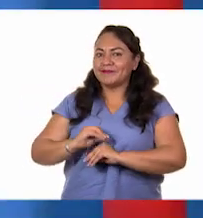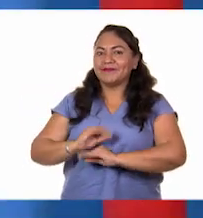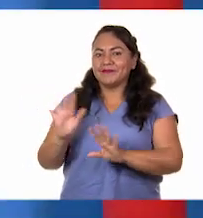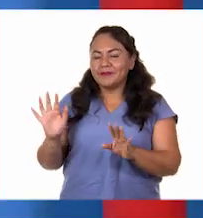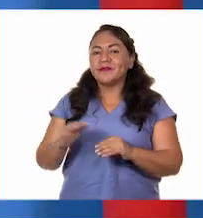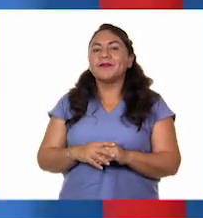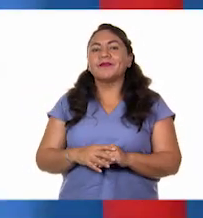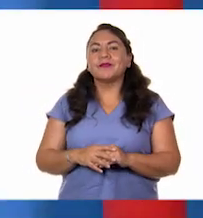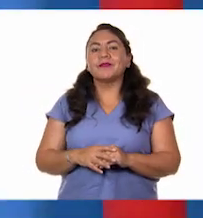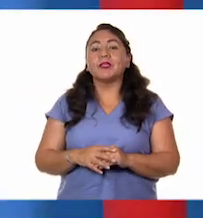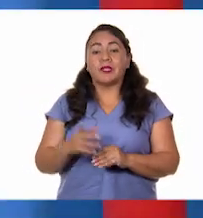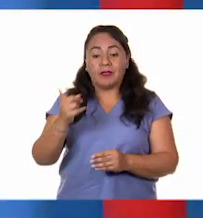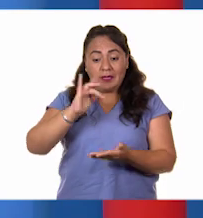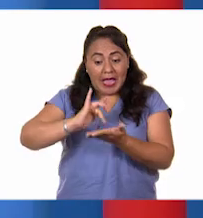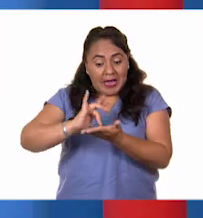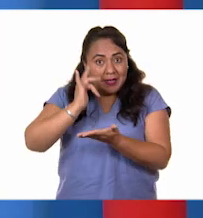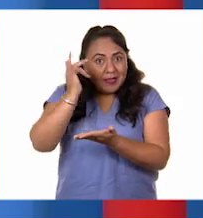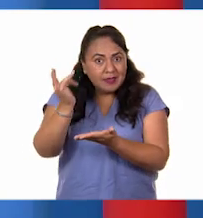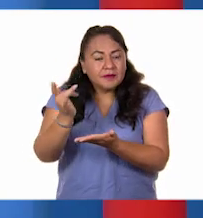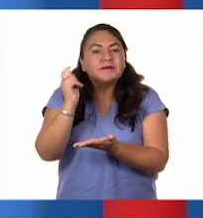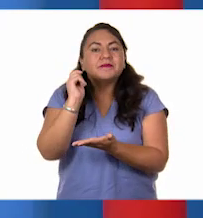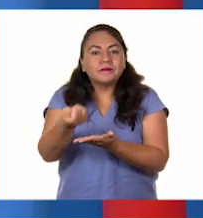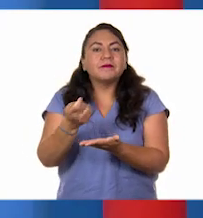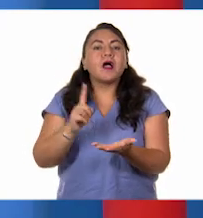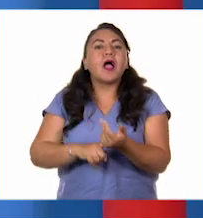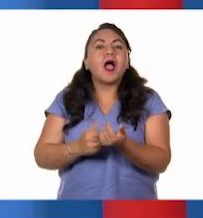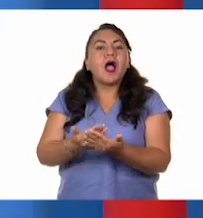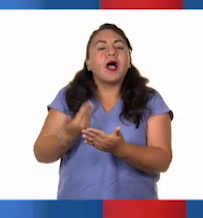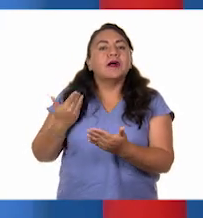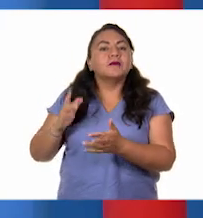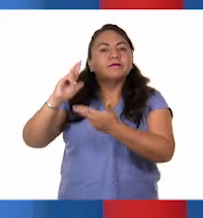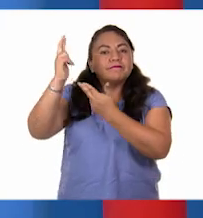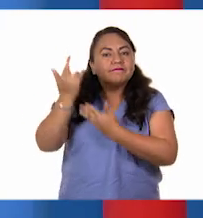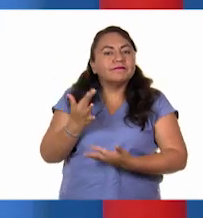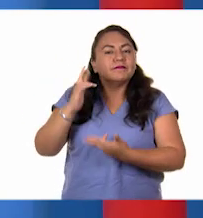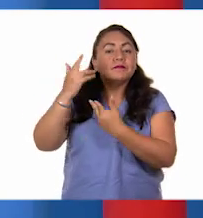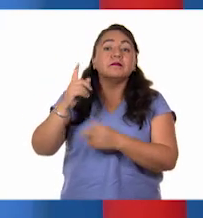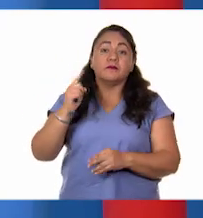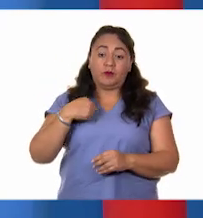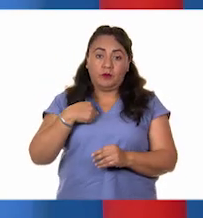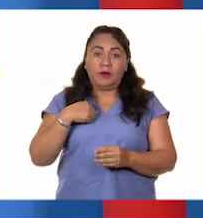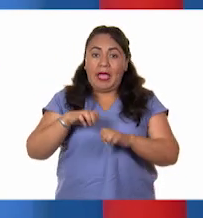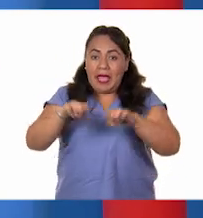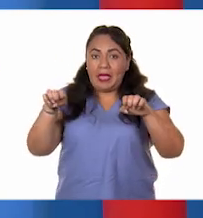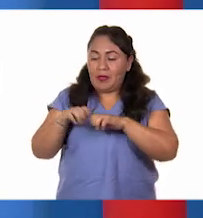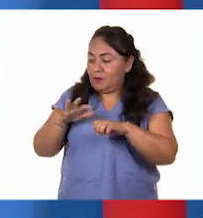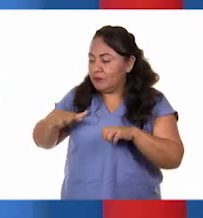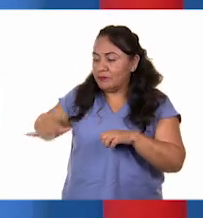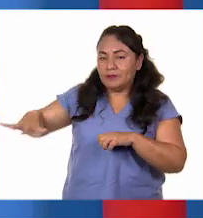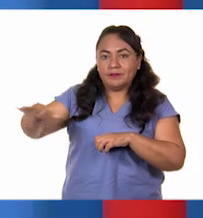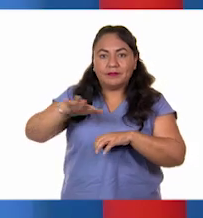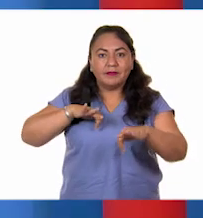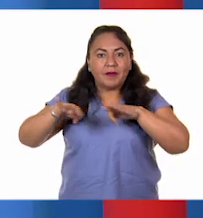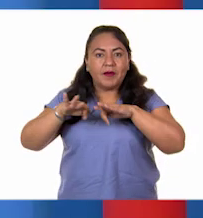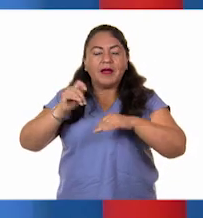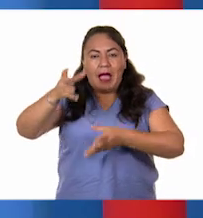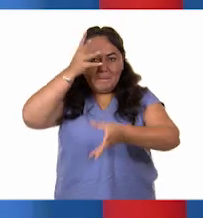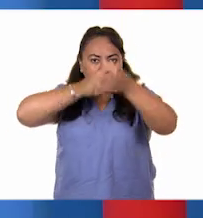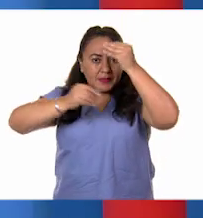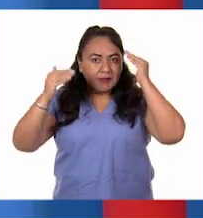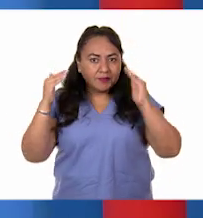porque agradecer es la consecuencia de haber recibido y yo en nombre del equipo de trabajo de Aprende en Casa,